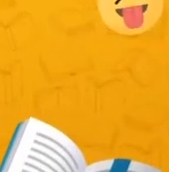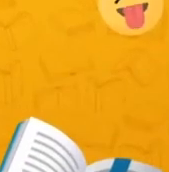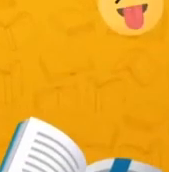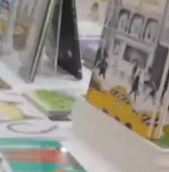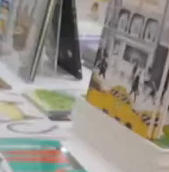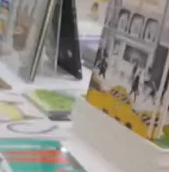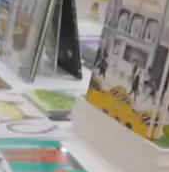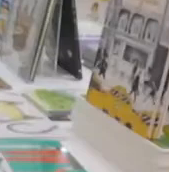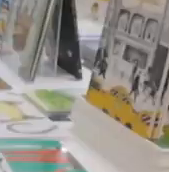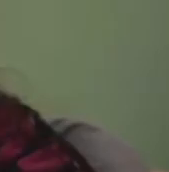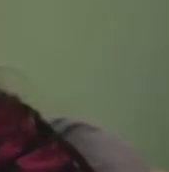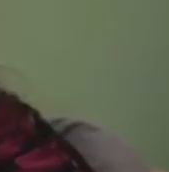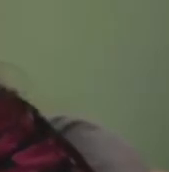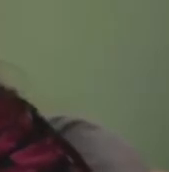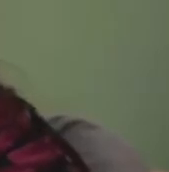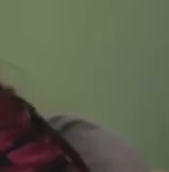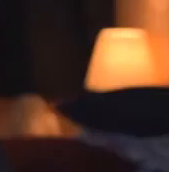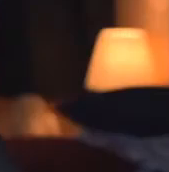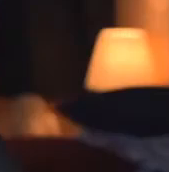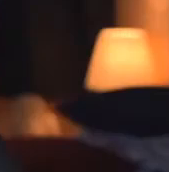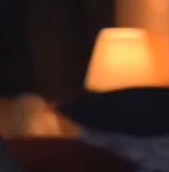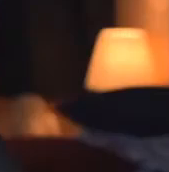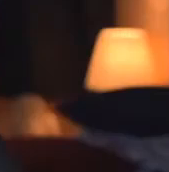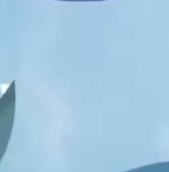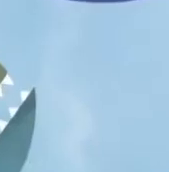Gracias.